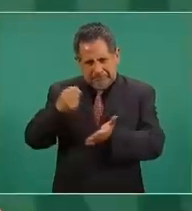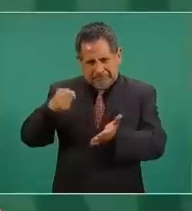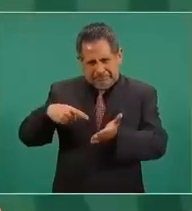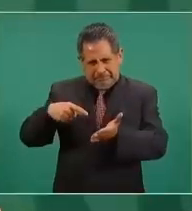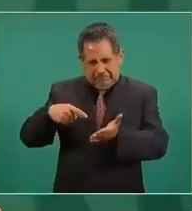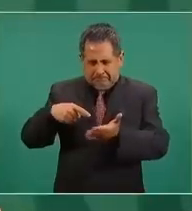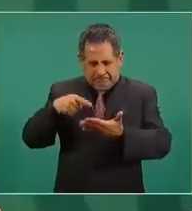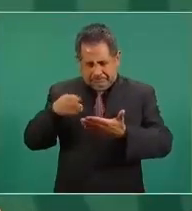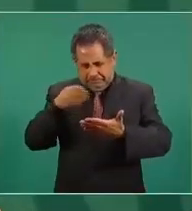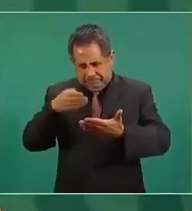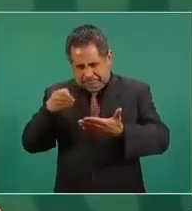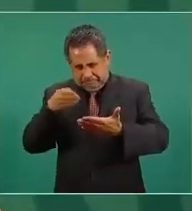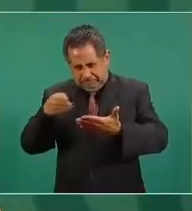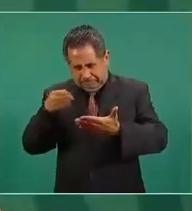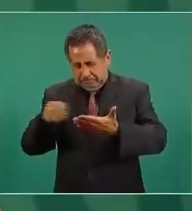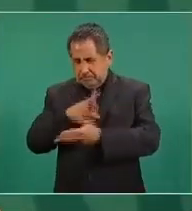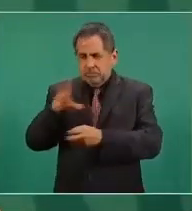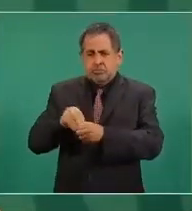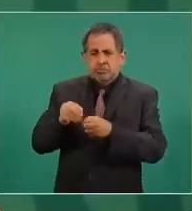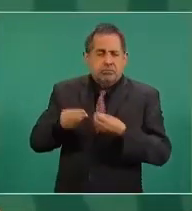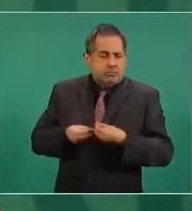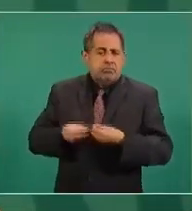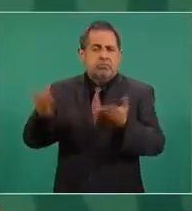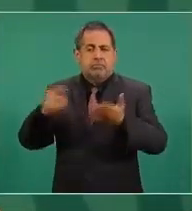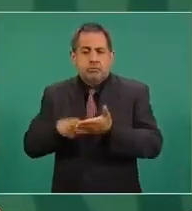es decir, borrar algunos nombres.